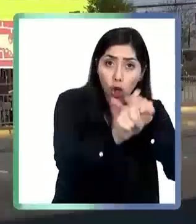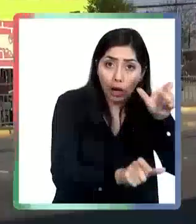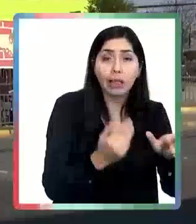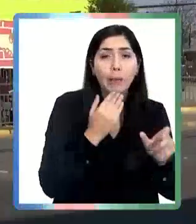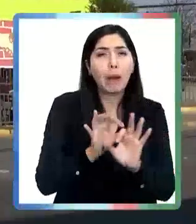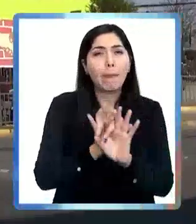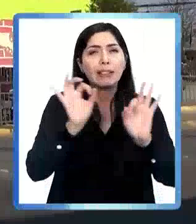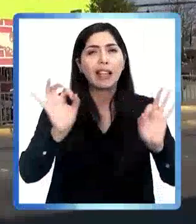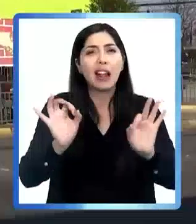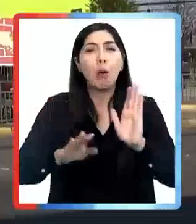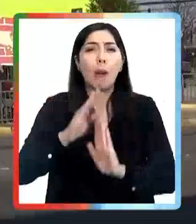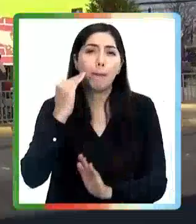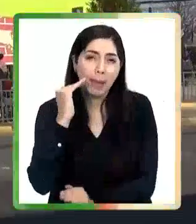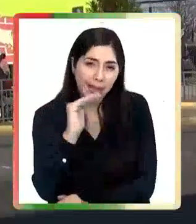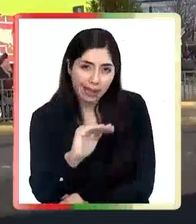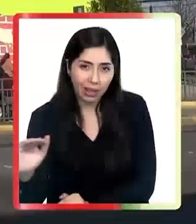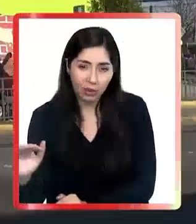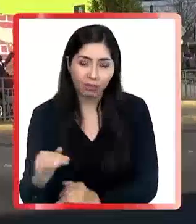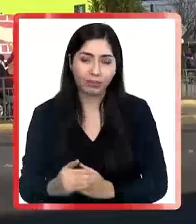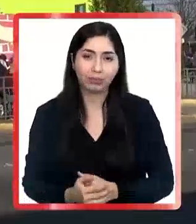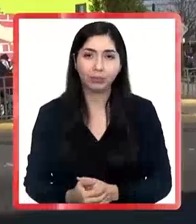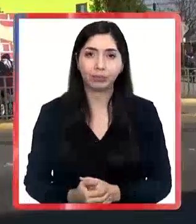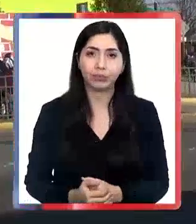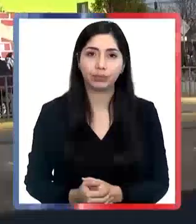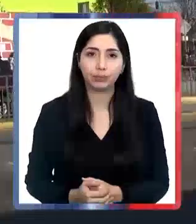especialmente a los más pequeños.